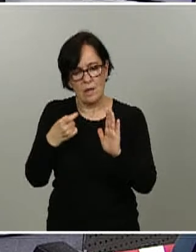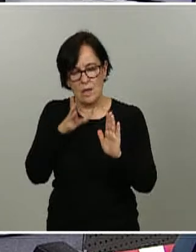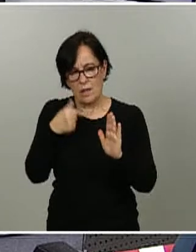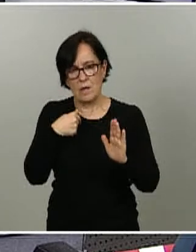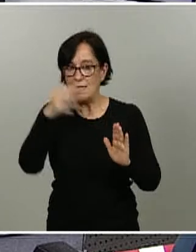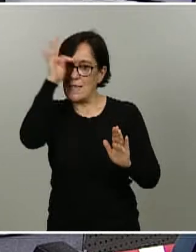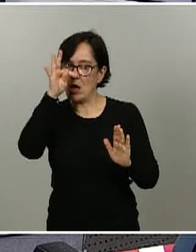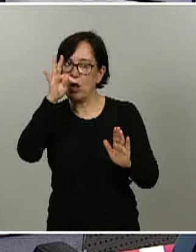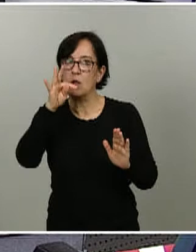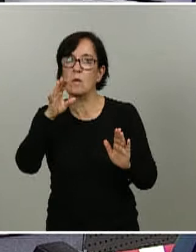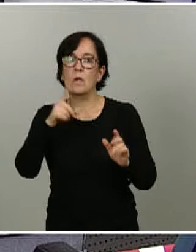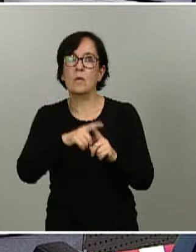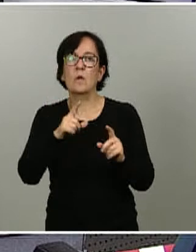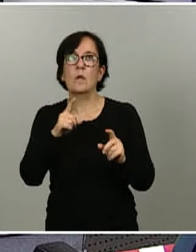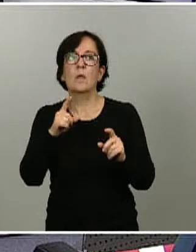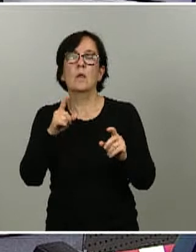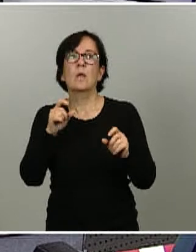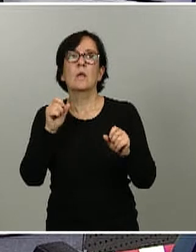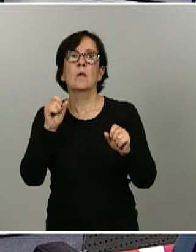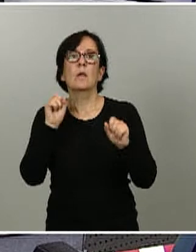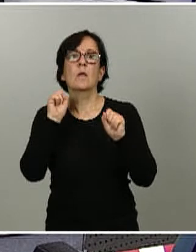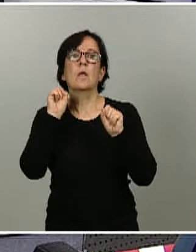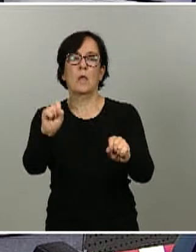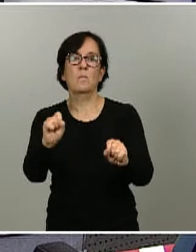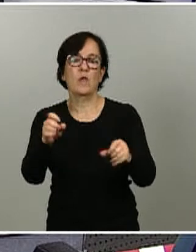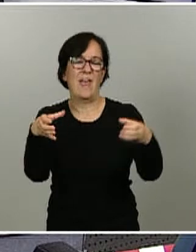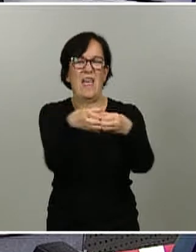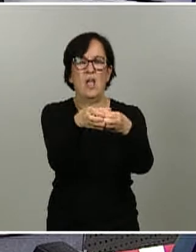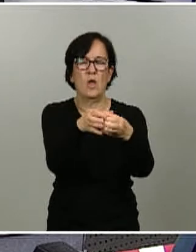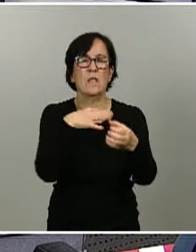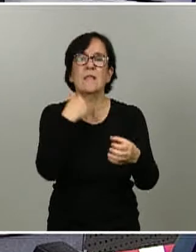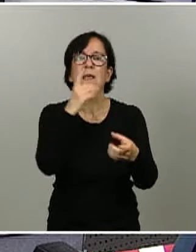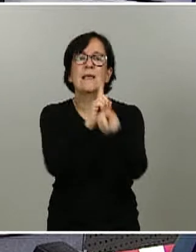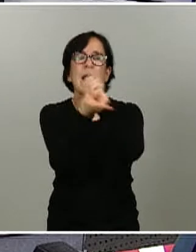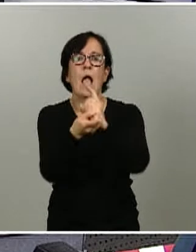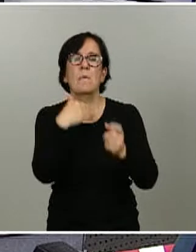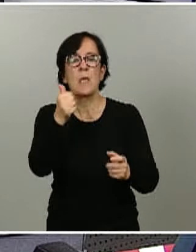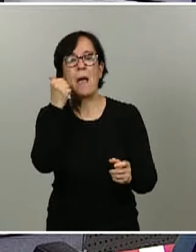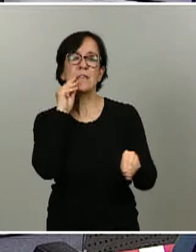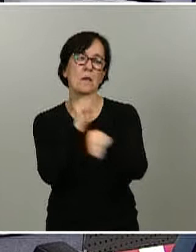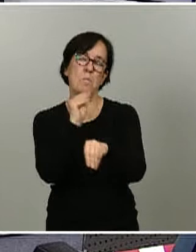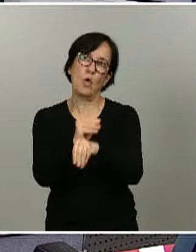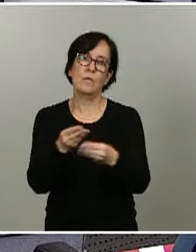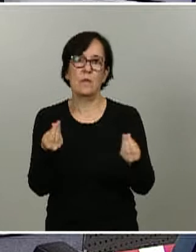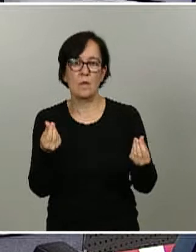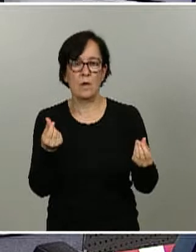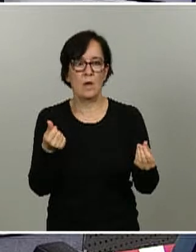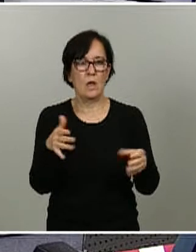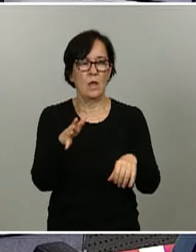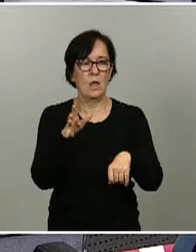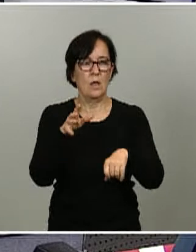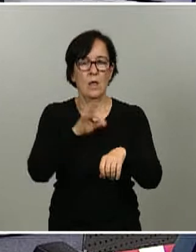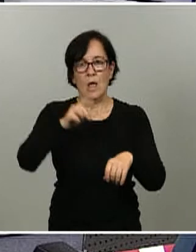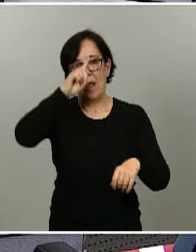iba a haber una inmunidad de grupo, pero me gustaría saber si sí que cambia algo en el sentido de tener más prudencia quizá en las zonas más afectadas, Madrid, las